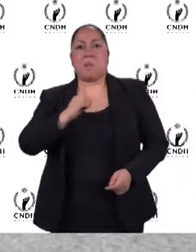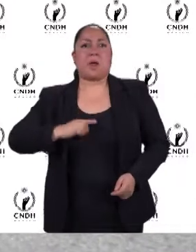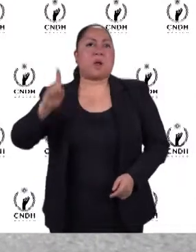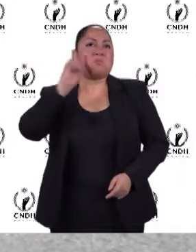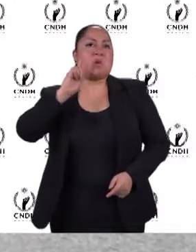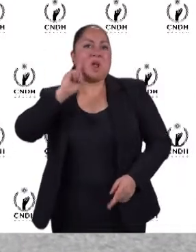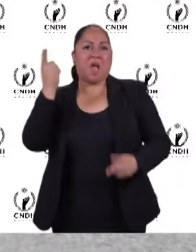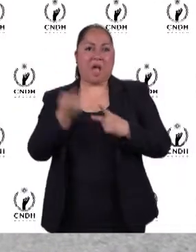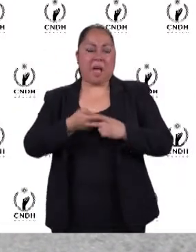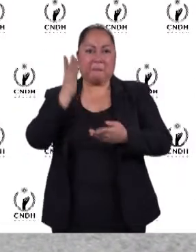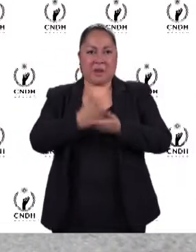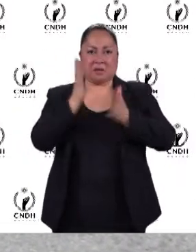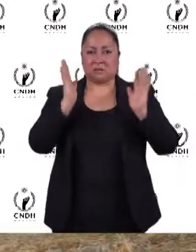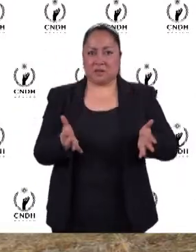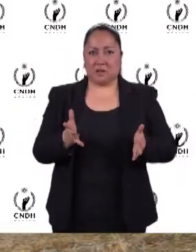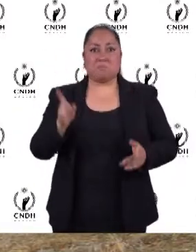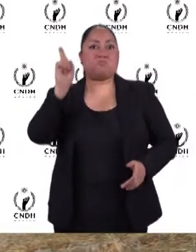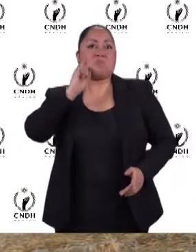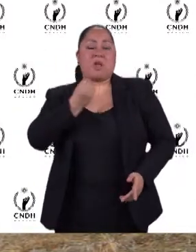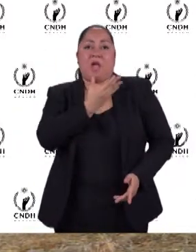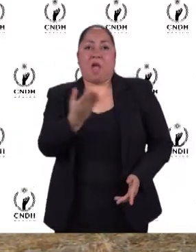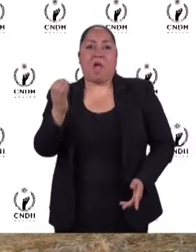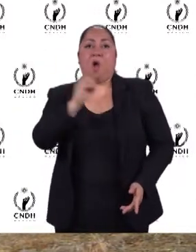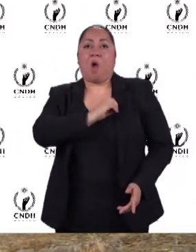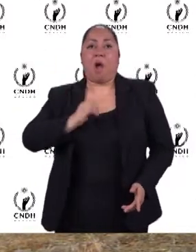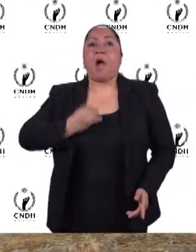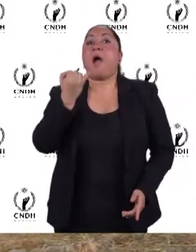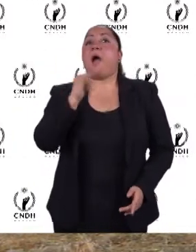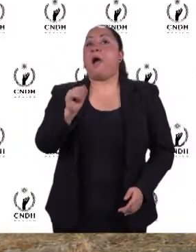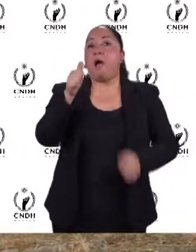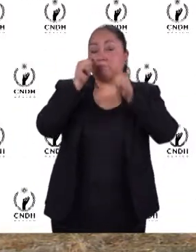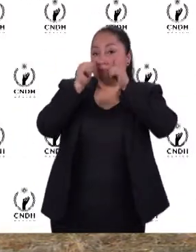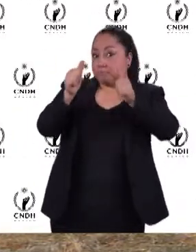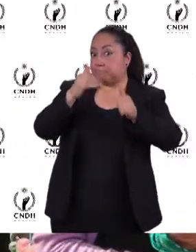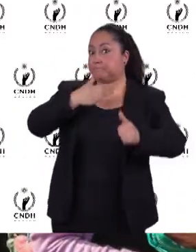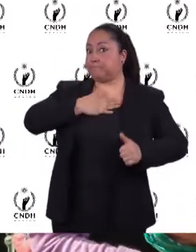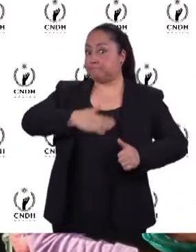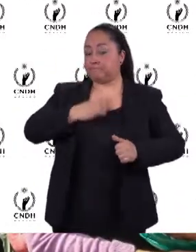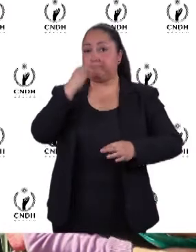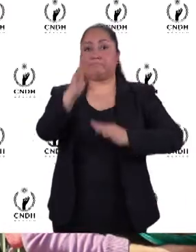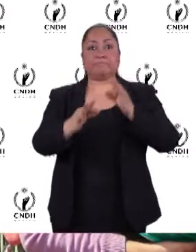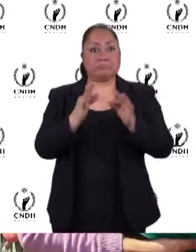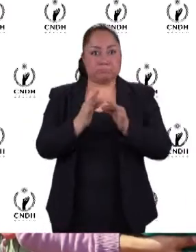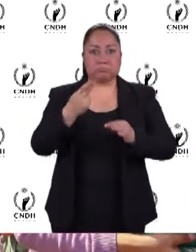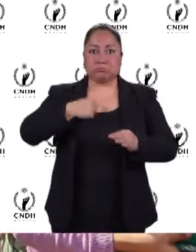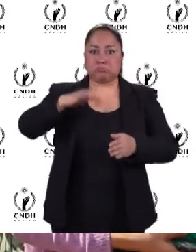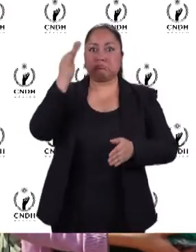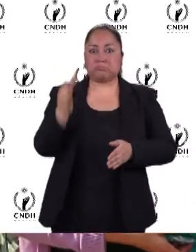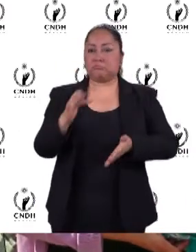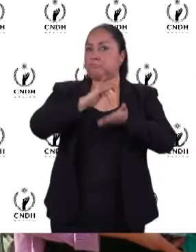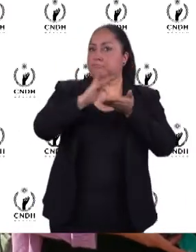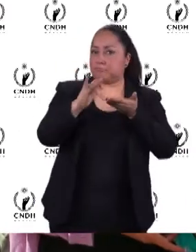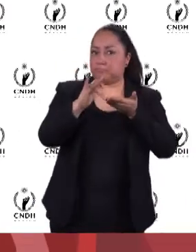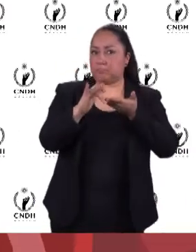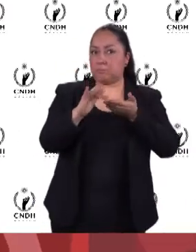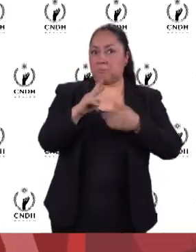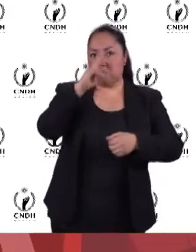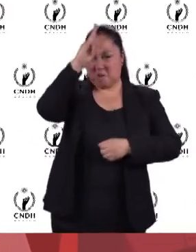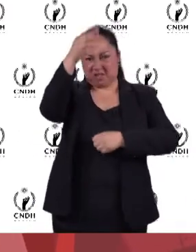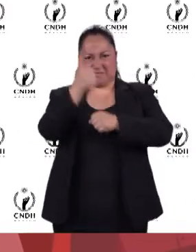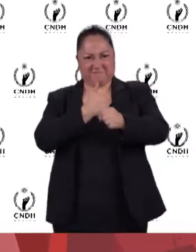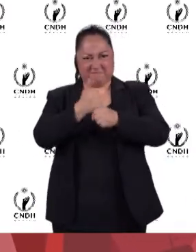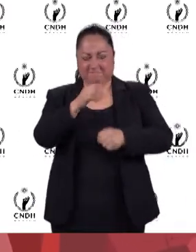y poner fin a los feminicidios. Asumimos como nuestra la exigencia de justicia de miles de mujeres que han alzado la voz.